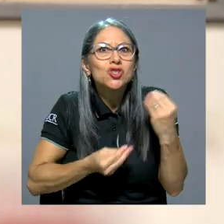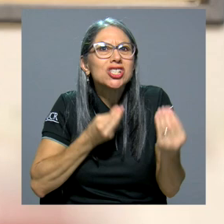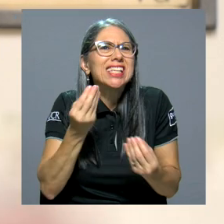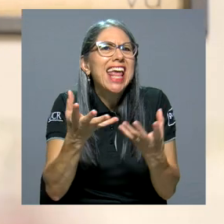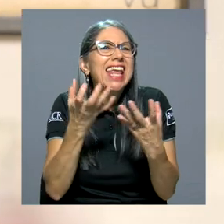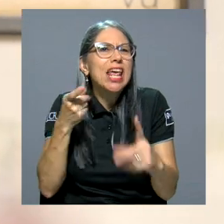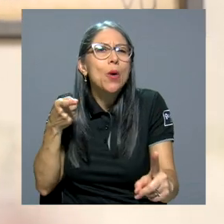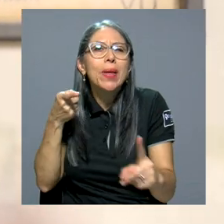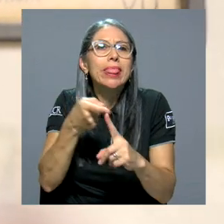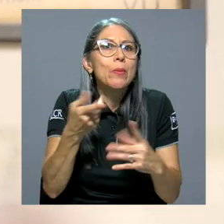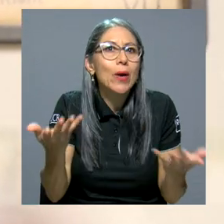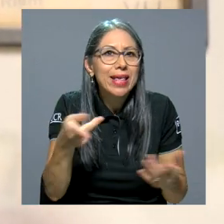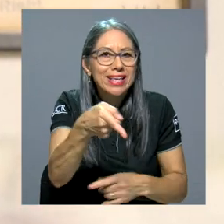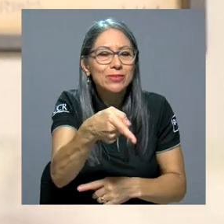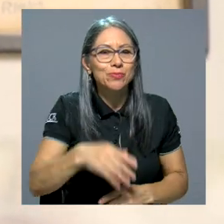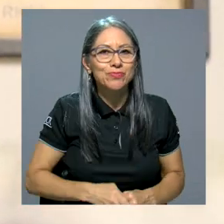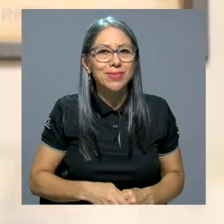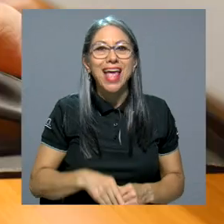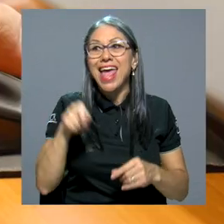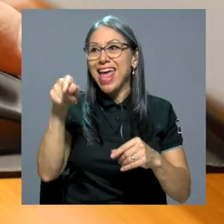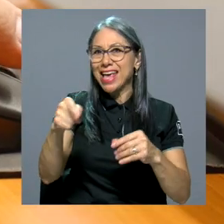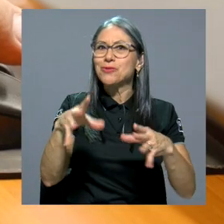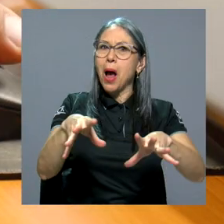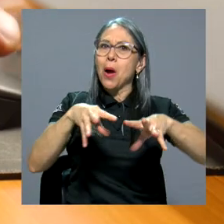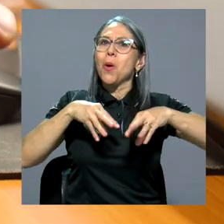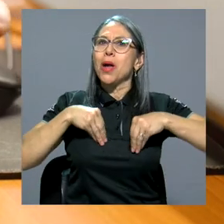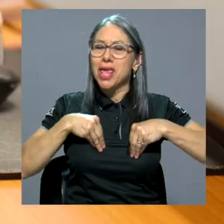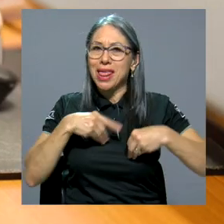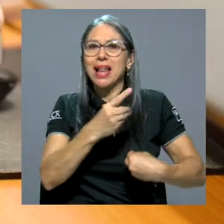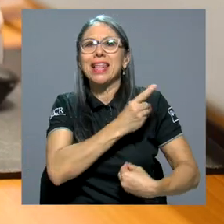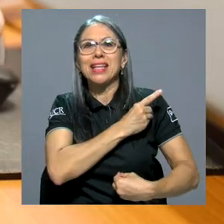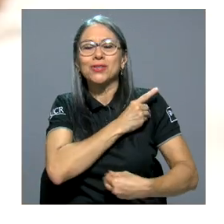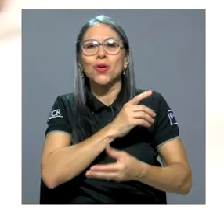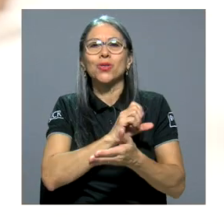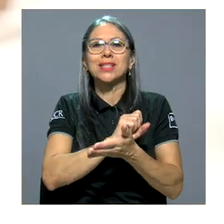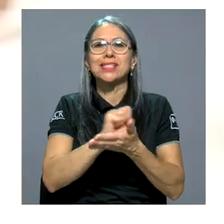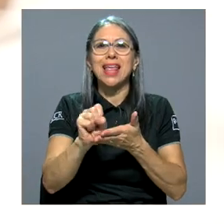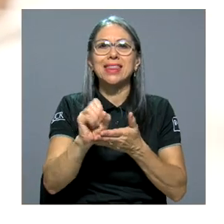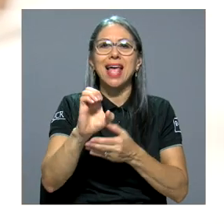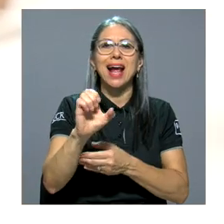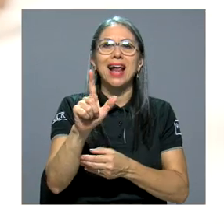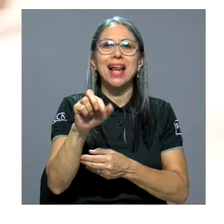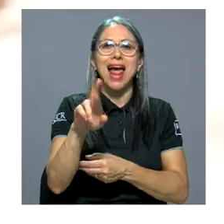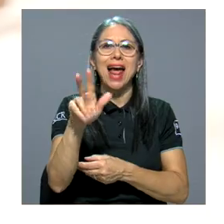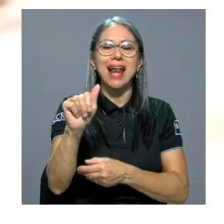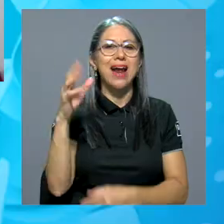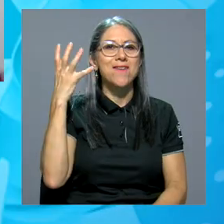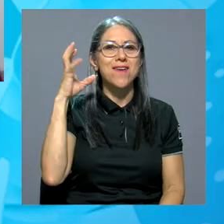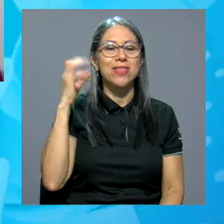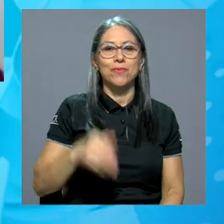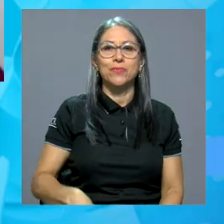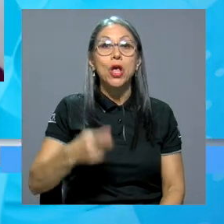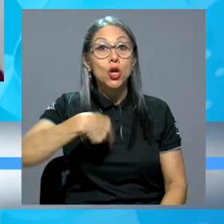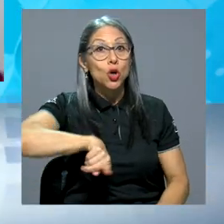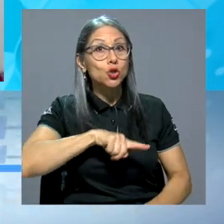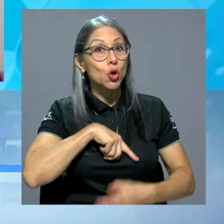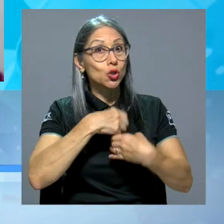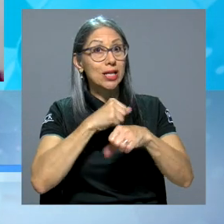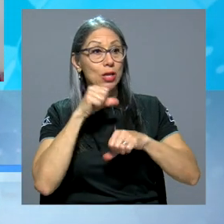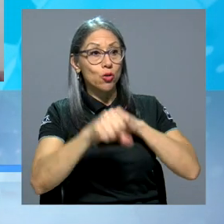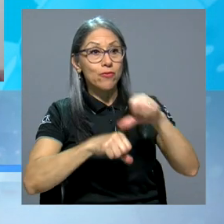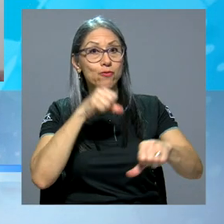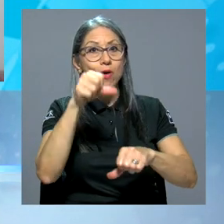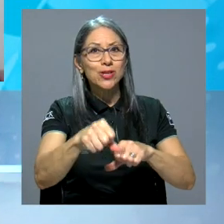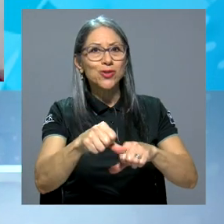La iniciativa ha sido muy bien acogida por la dirección de Radio Santa Clara. tipo de esfuerzos definitivamente nos